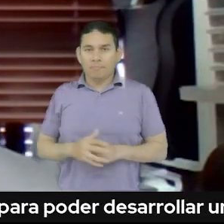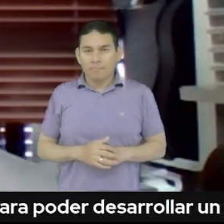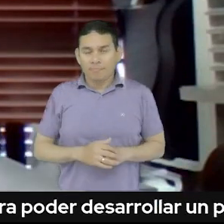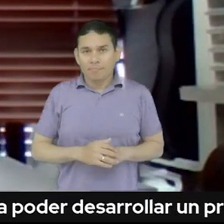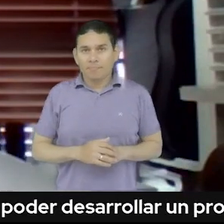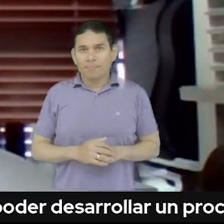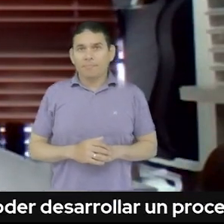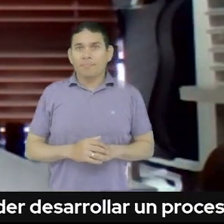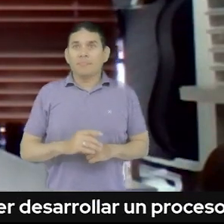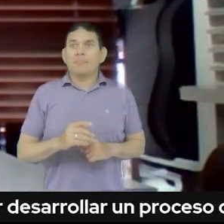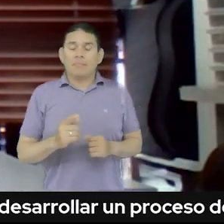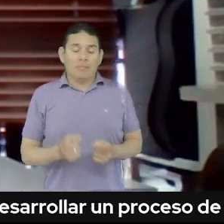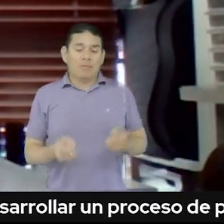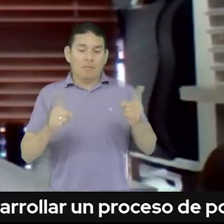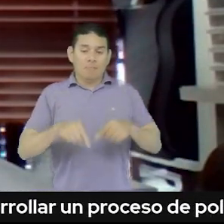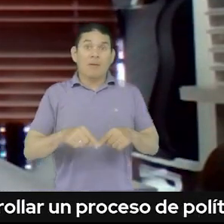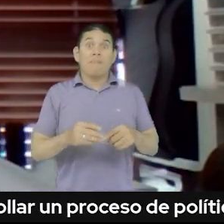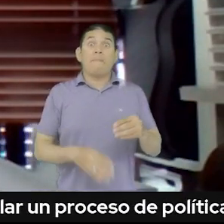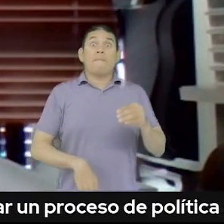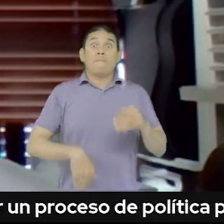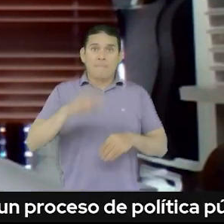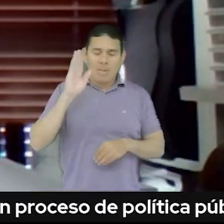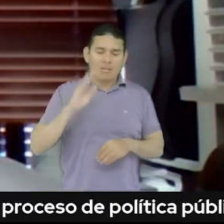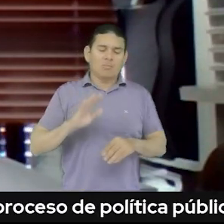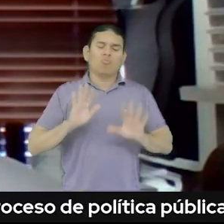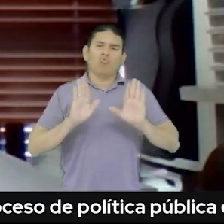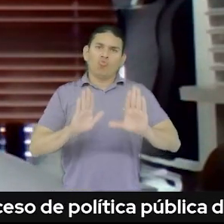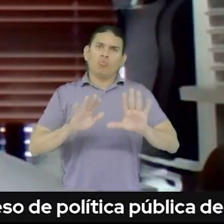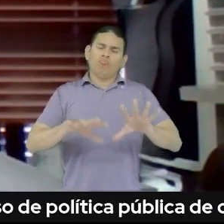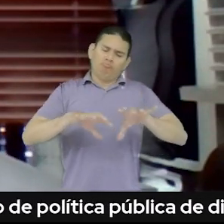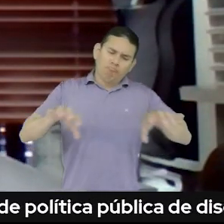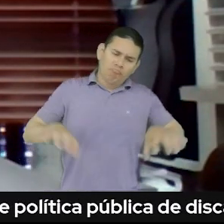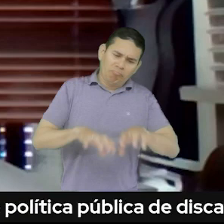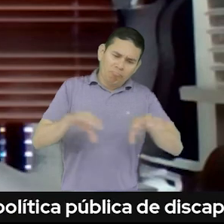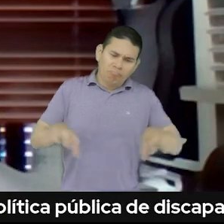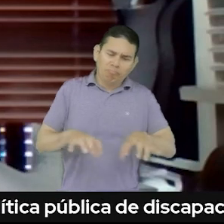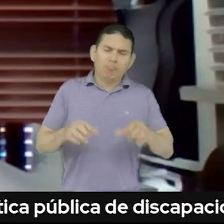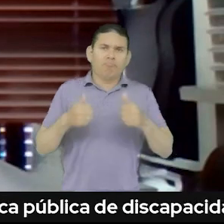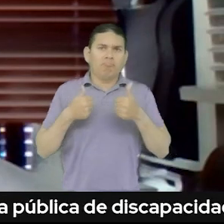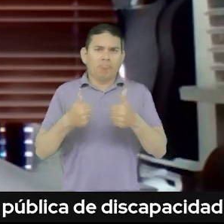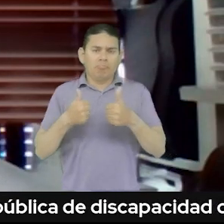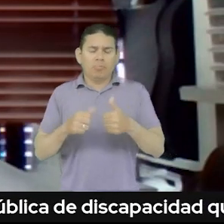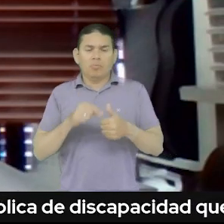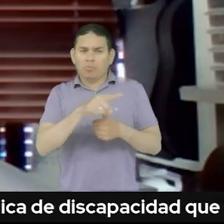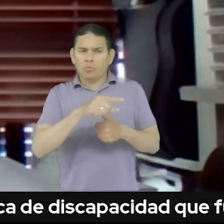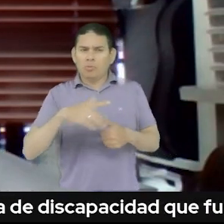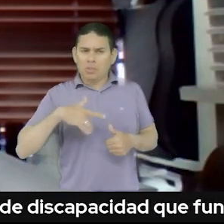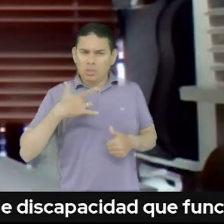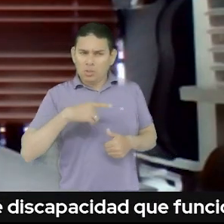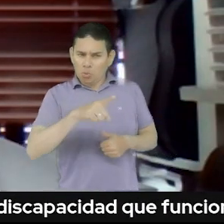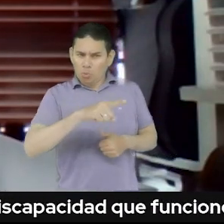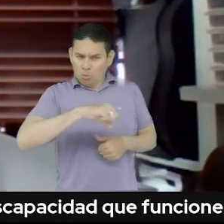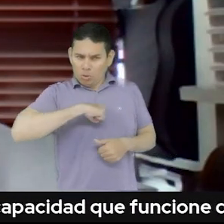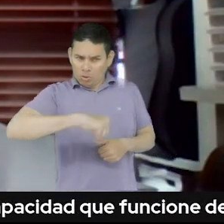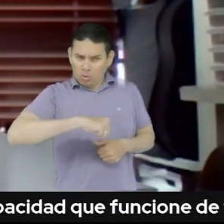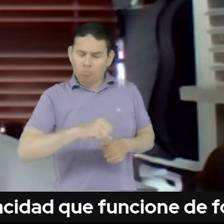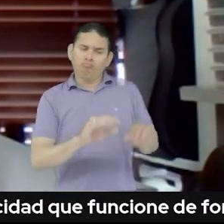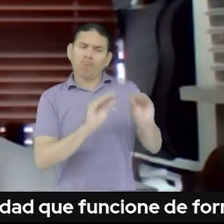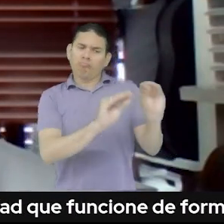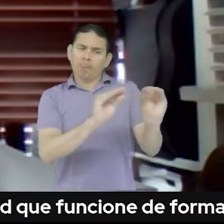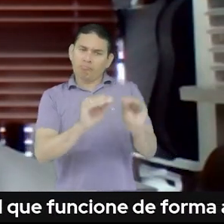que se hagan las acciones afirmativas en vías de que las personas ejerzan su ciudadanía. Y segundo,